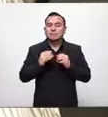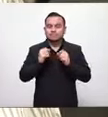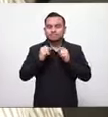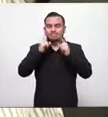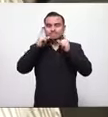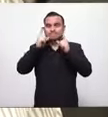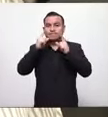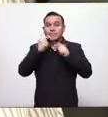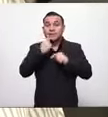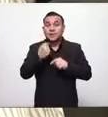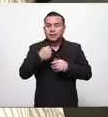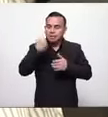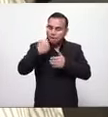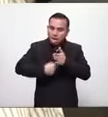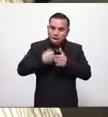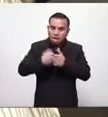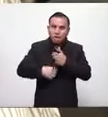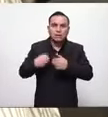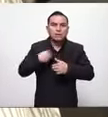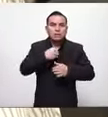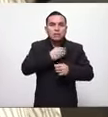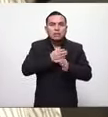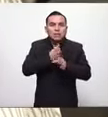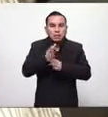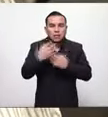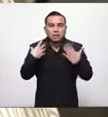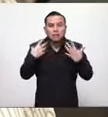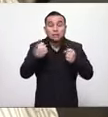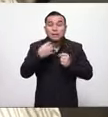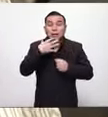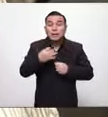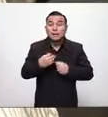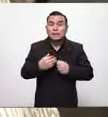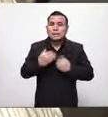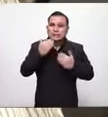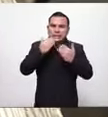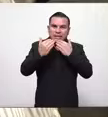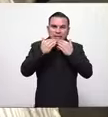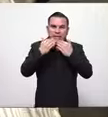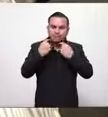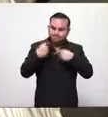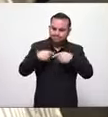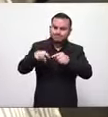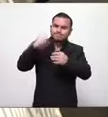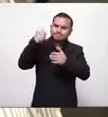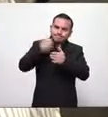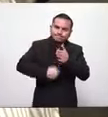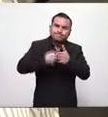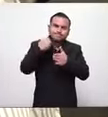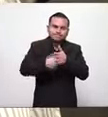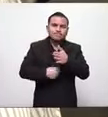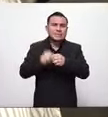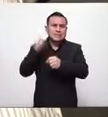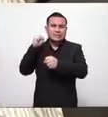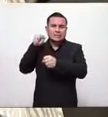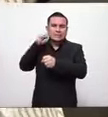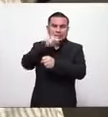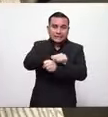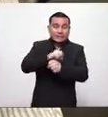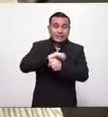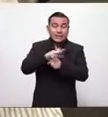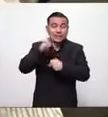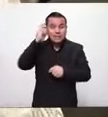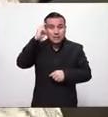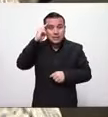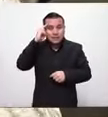por ese esfuerzo que están desarrollando y decirles no nos queda más que salir adelante que seguir adelante estas